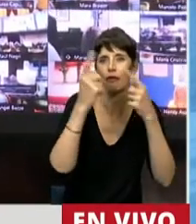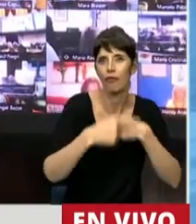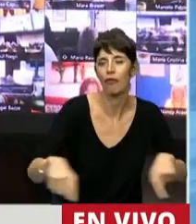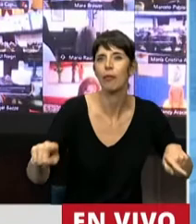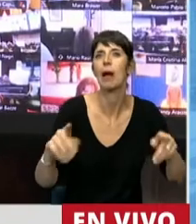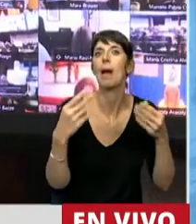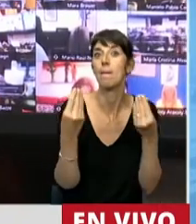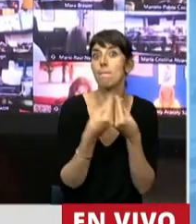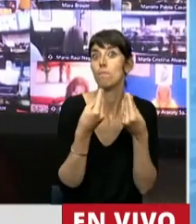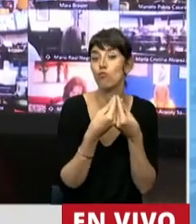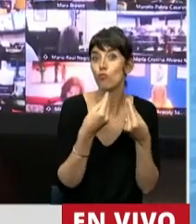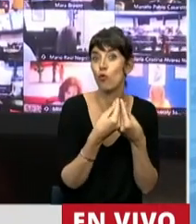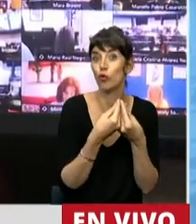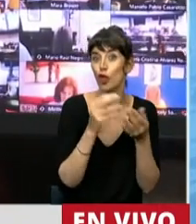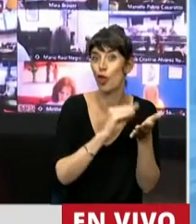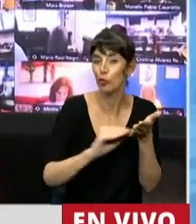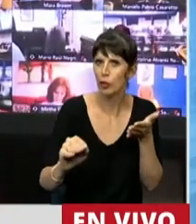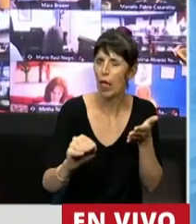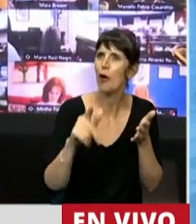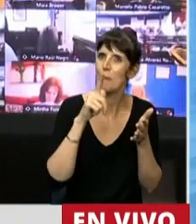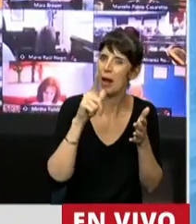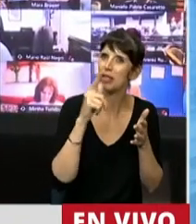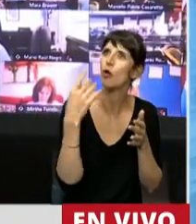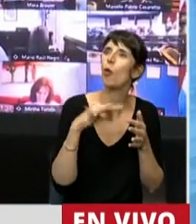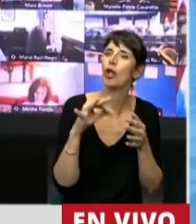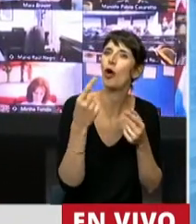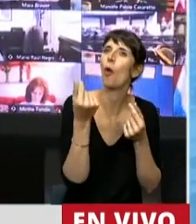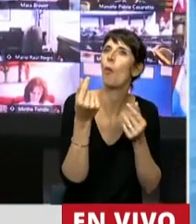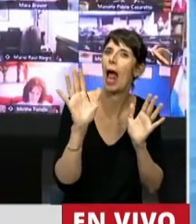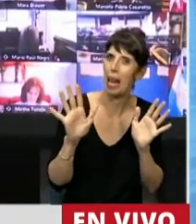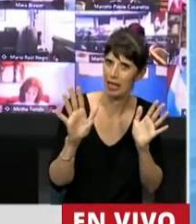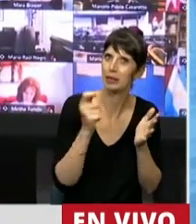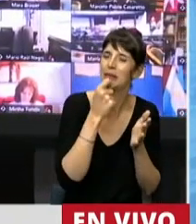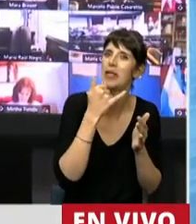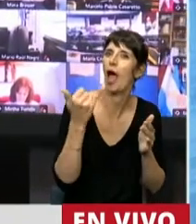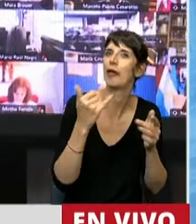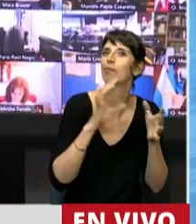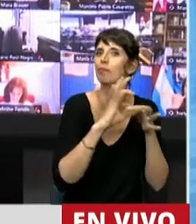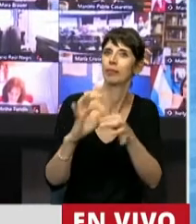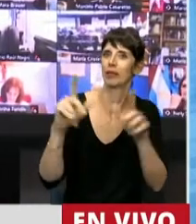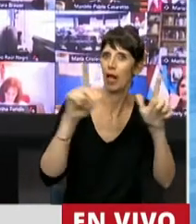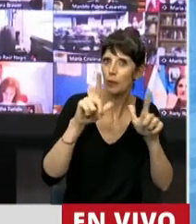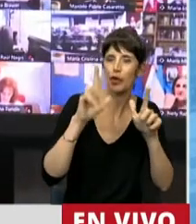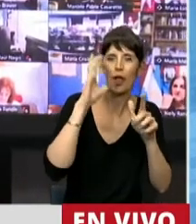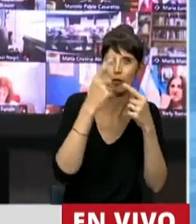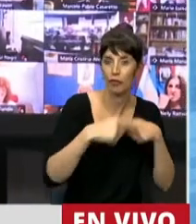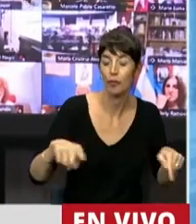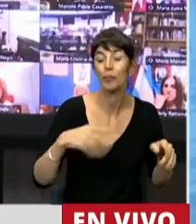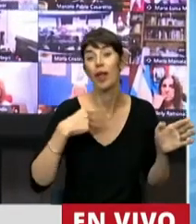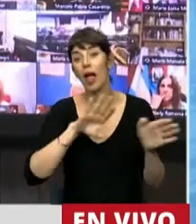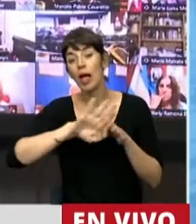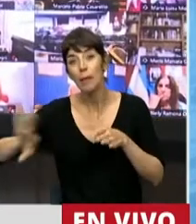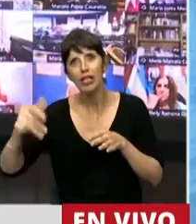parecen ser los únicos temas que tal vez tienen valor republicano. Por otro lado, tuvimos un temario, que es el que estamos tratando ahora,